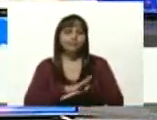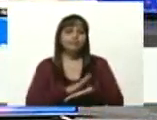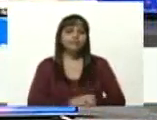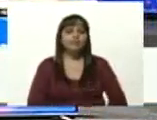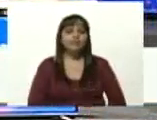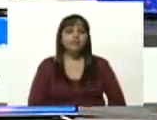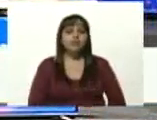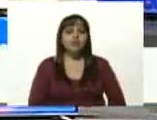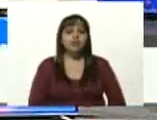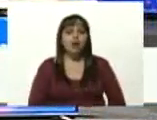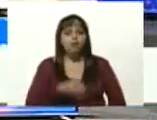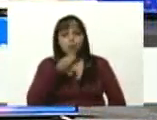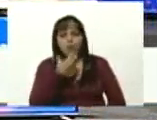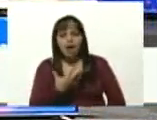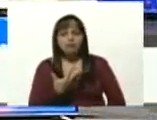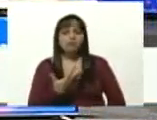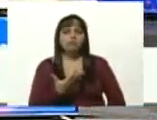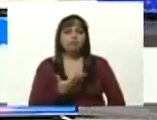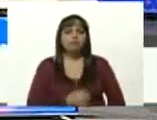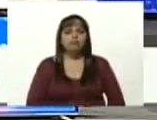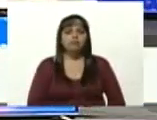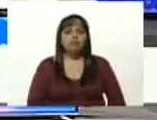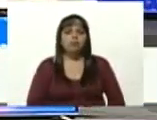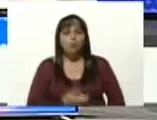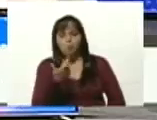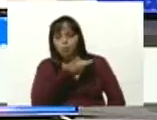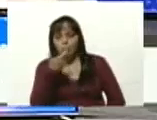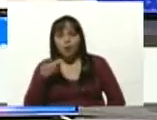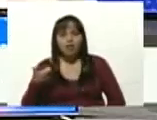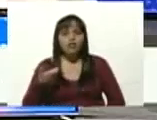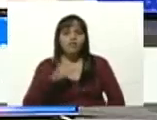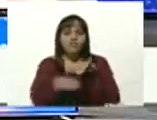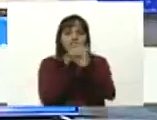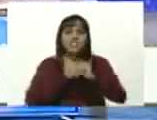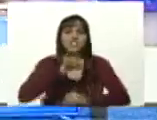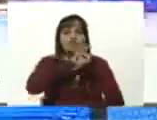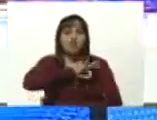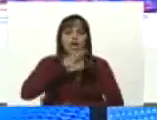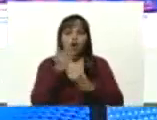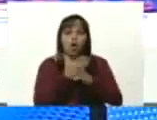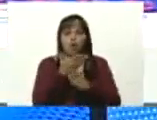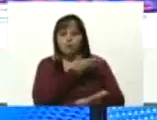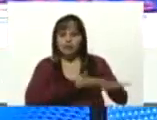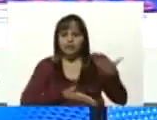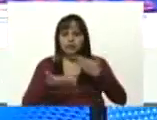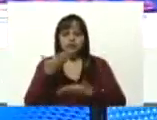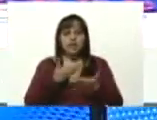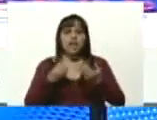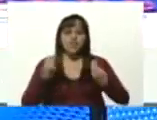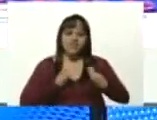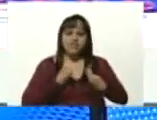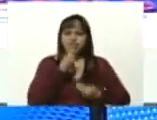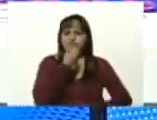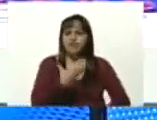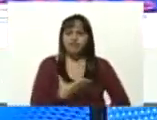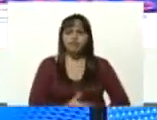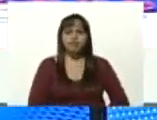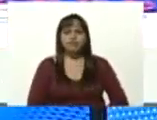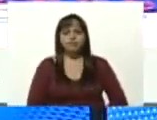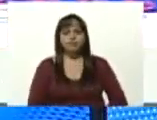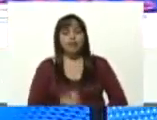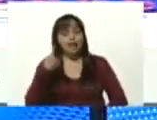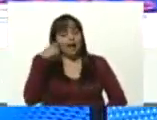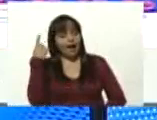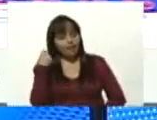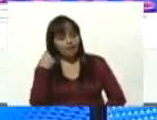la prosperidad buscando la felicidad social compartido el bien común el vivir viviendo ayer